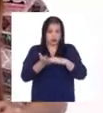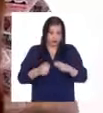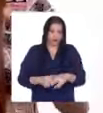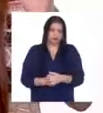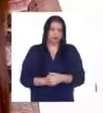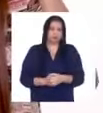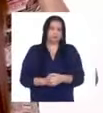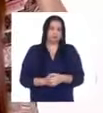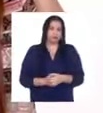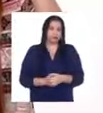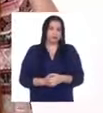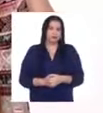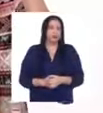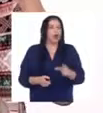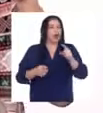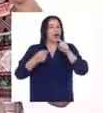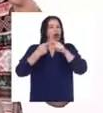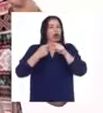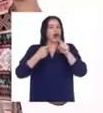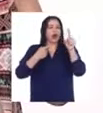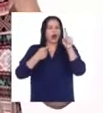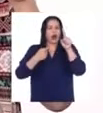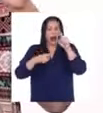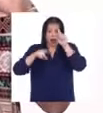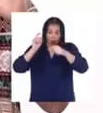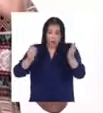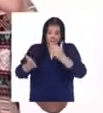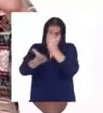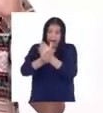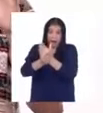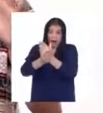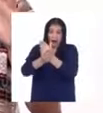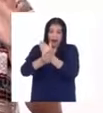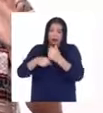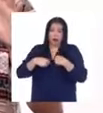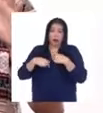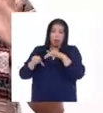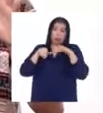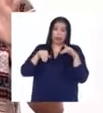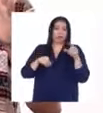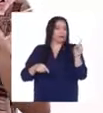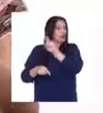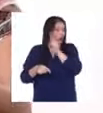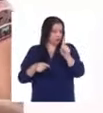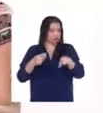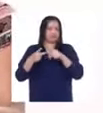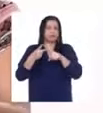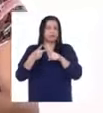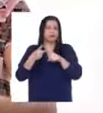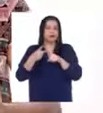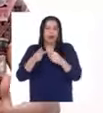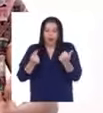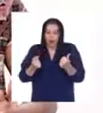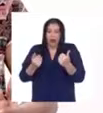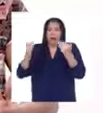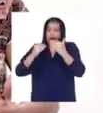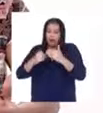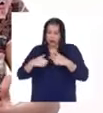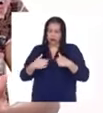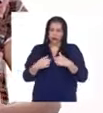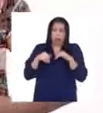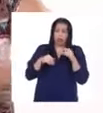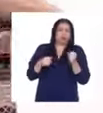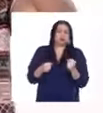No detenerse ante ningún obstáculo. Enfrentar tus